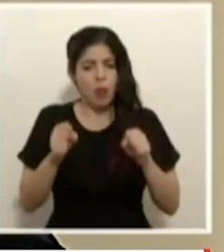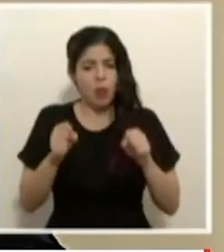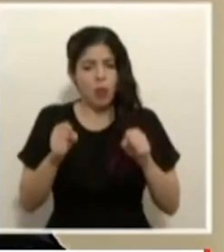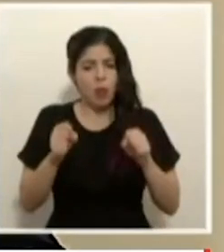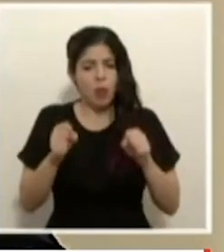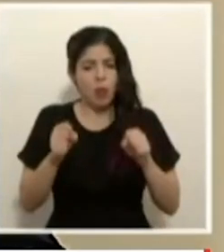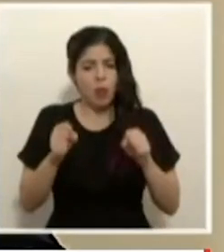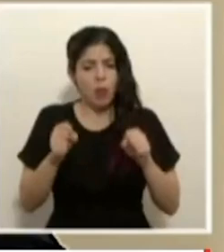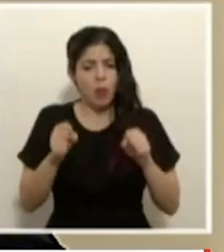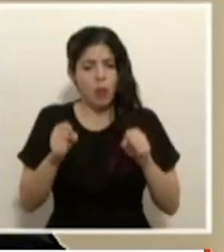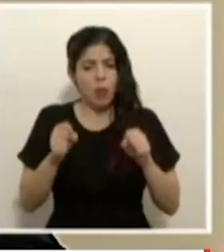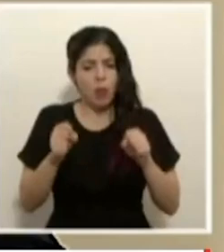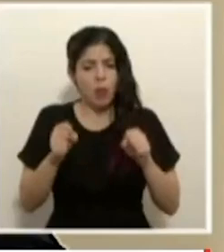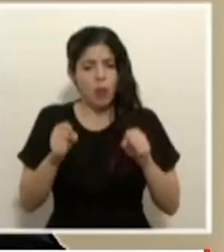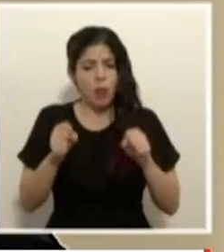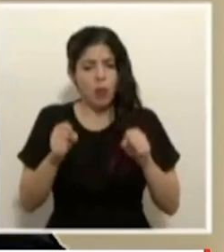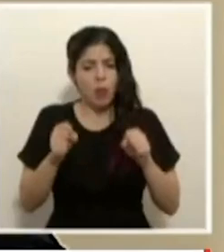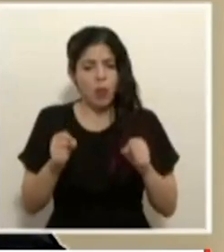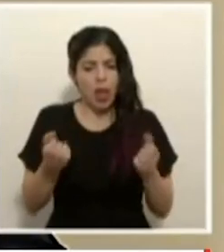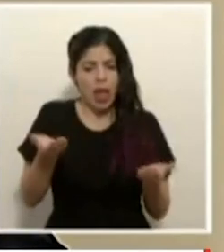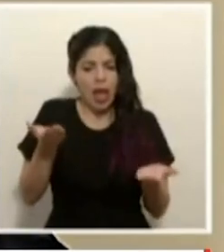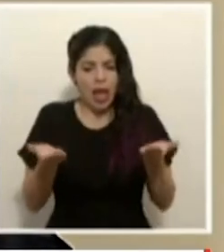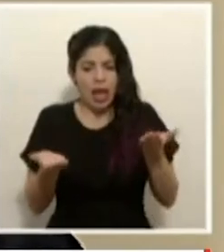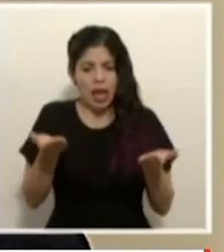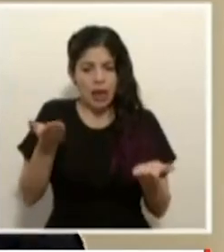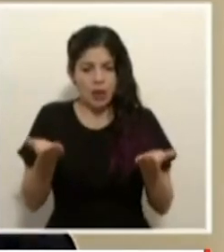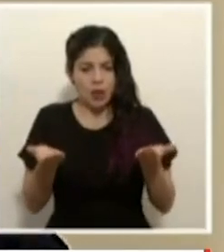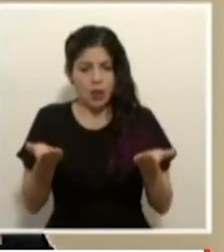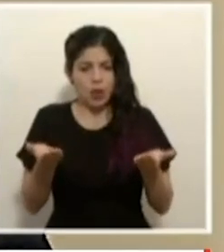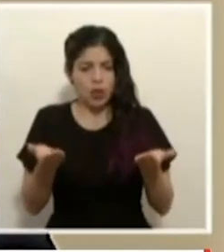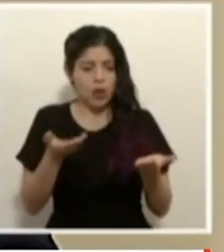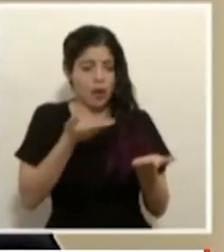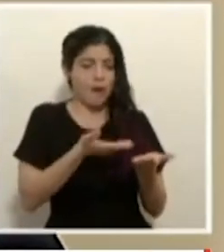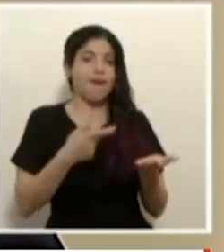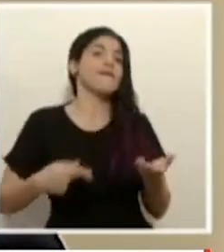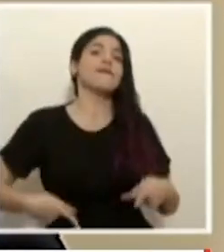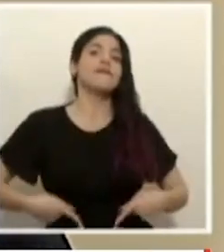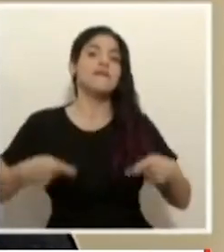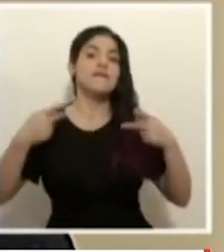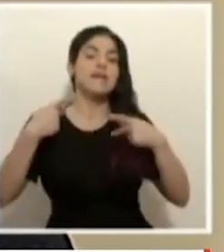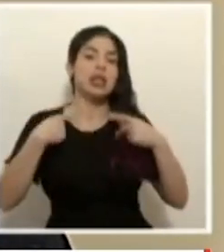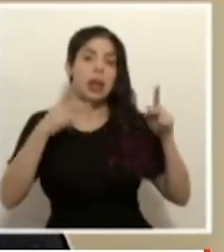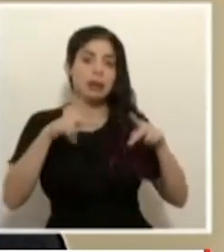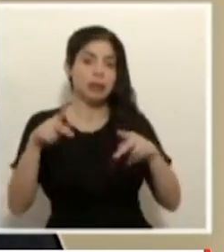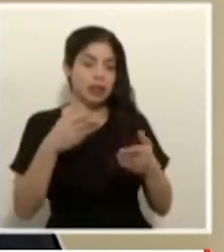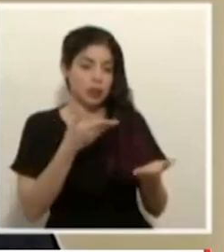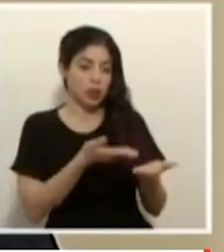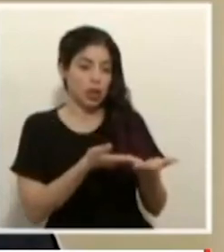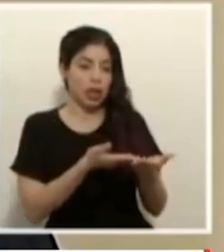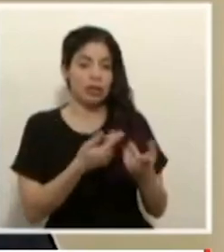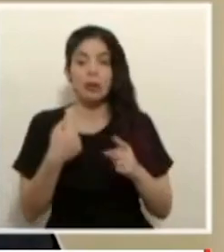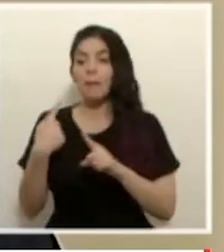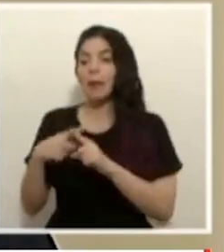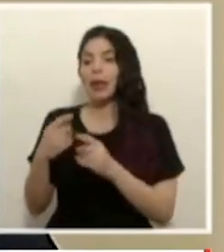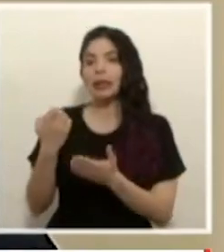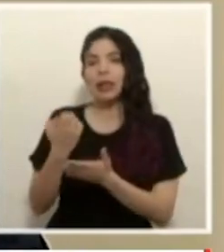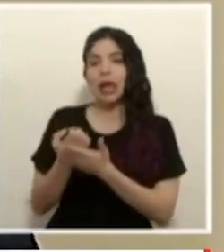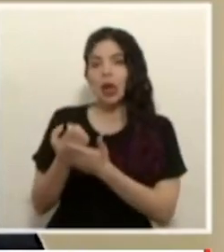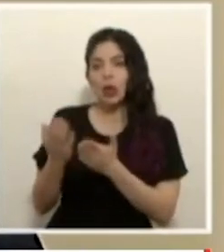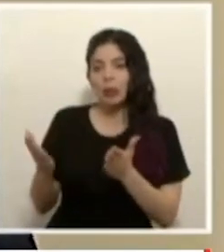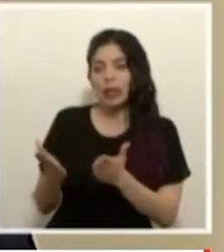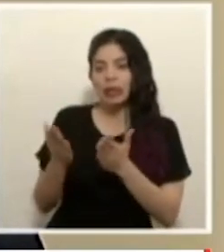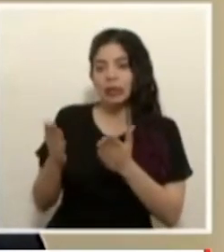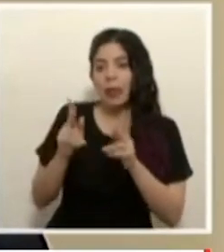donde podemos balancear la vida de las personas y que se mueva la economía y que las